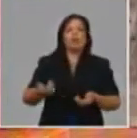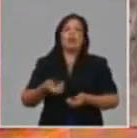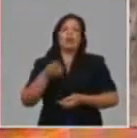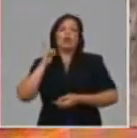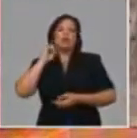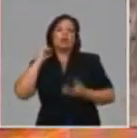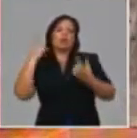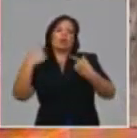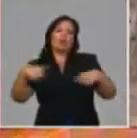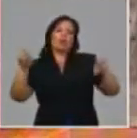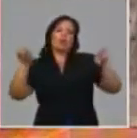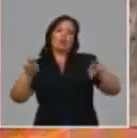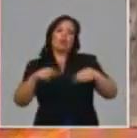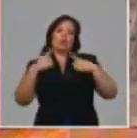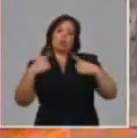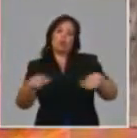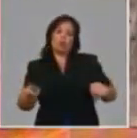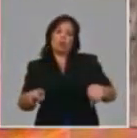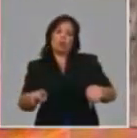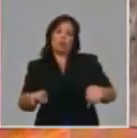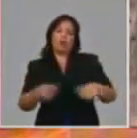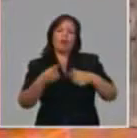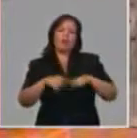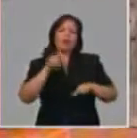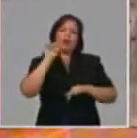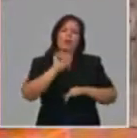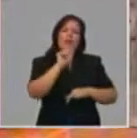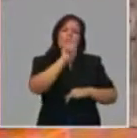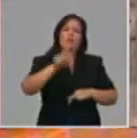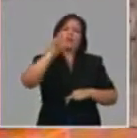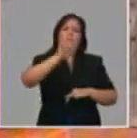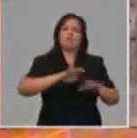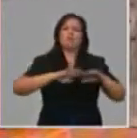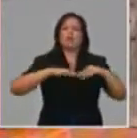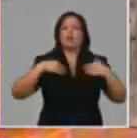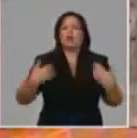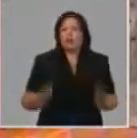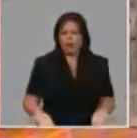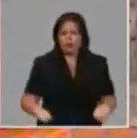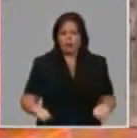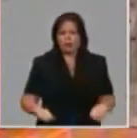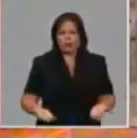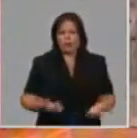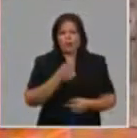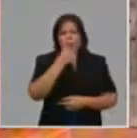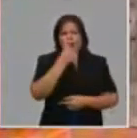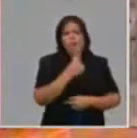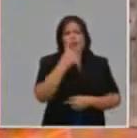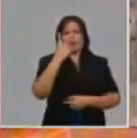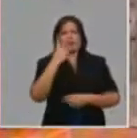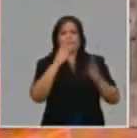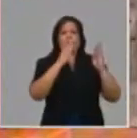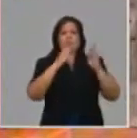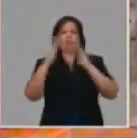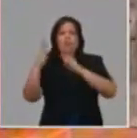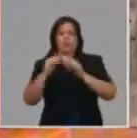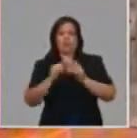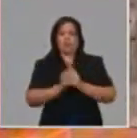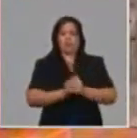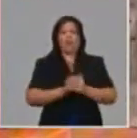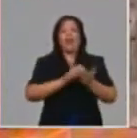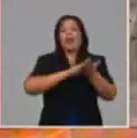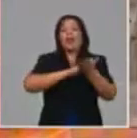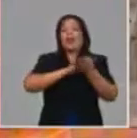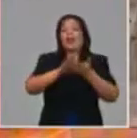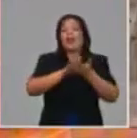tener un ambiente tranquilo que está prohibido en la primera y segunda fase las actividades bailables ningún cabaret